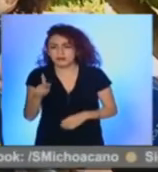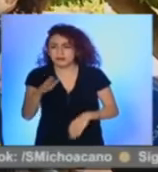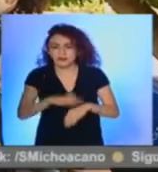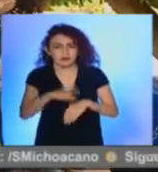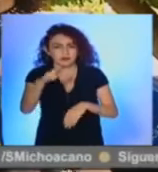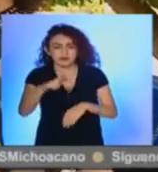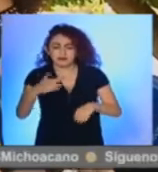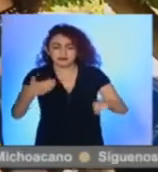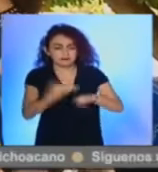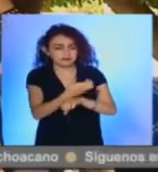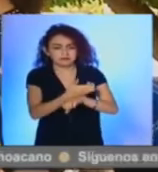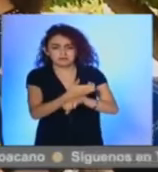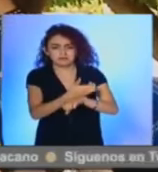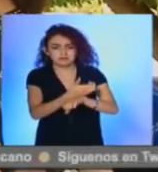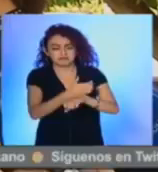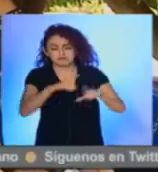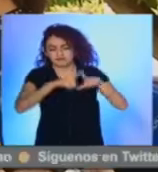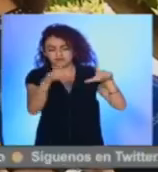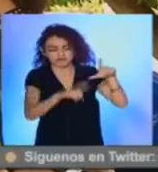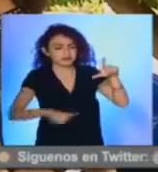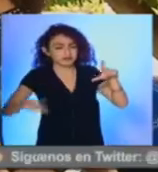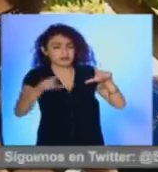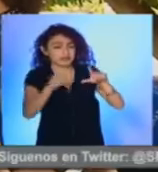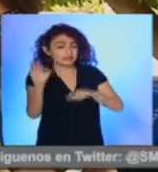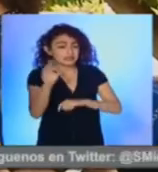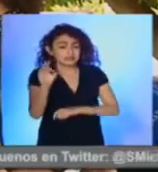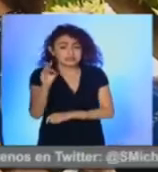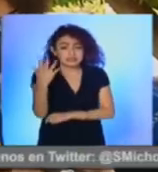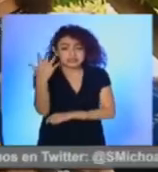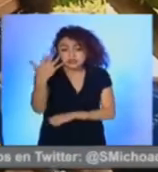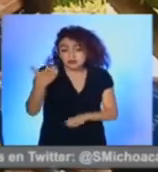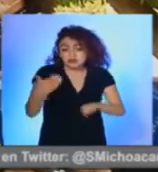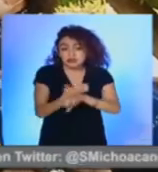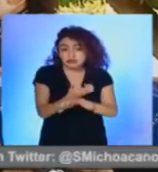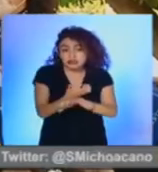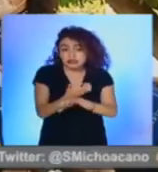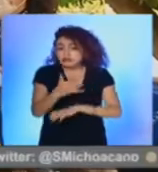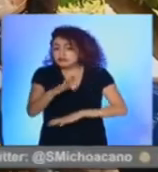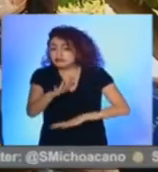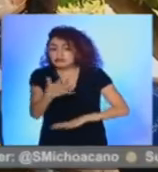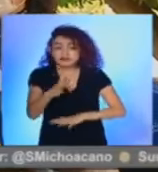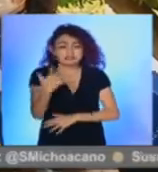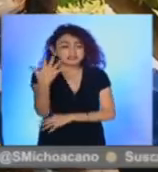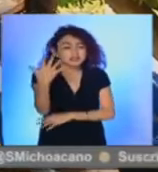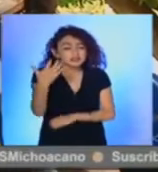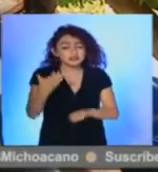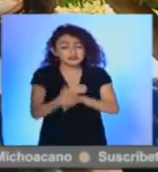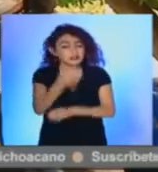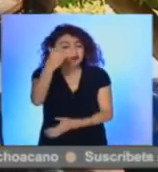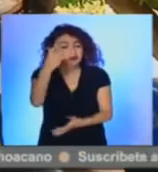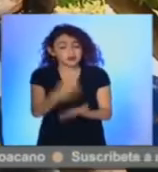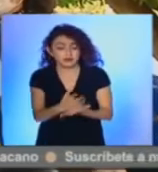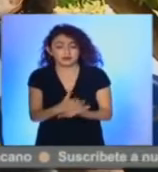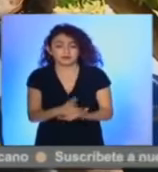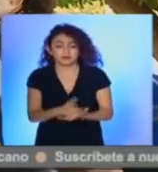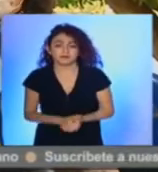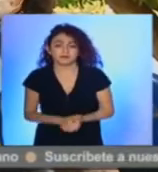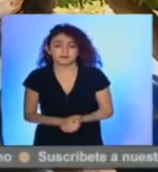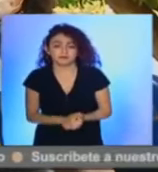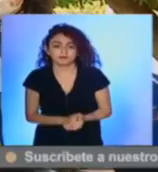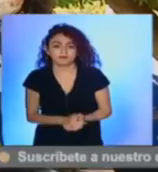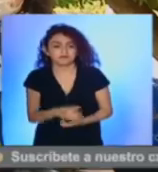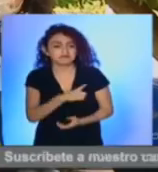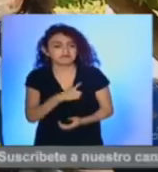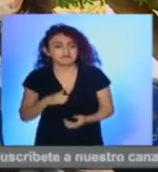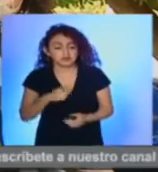los estados. Quizá cinco estados, si me voy muy alto, muy lejos, tendrán